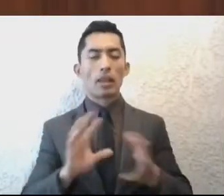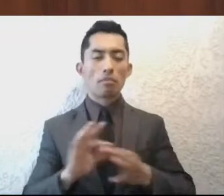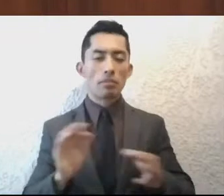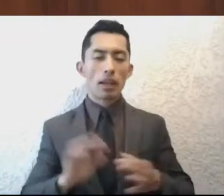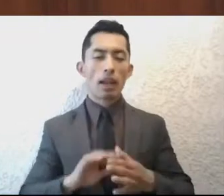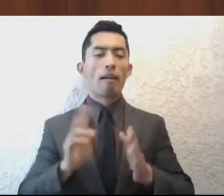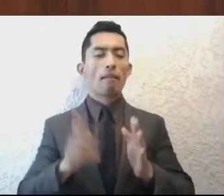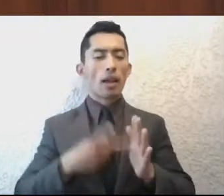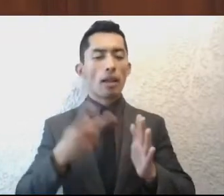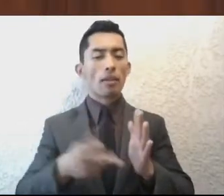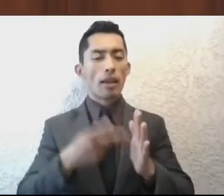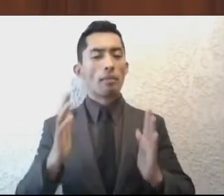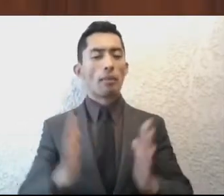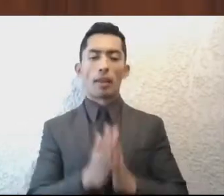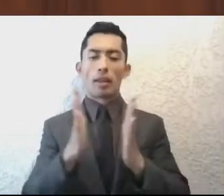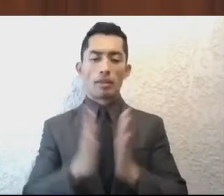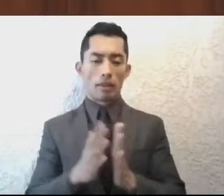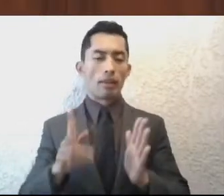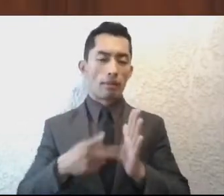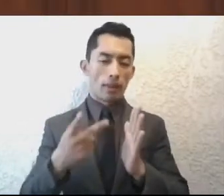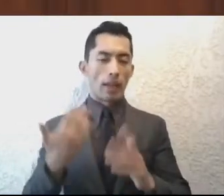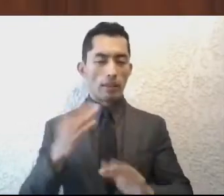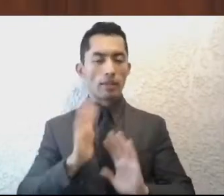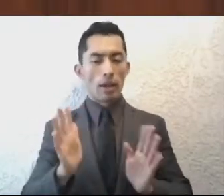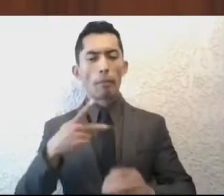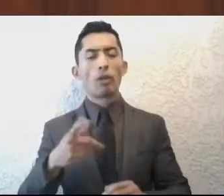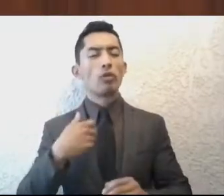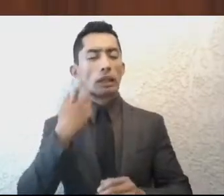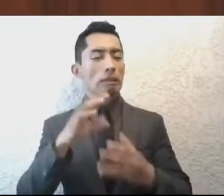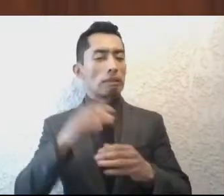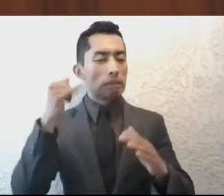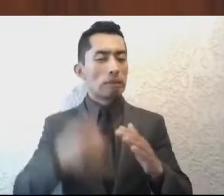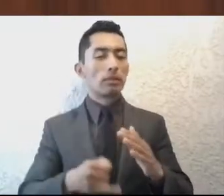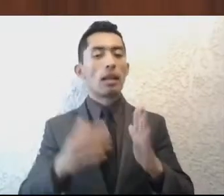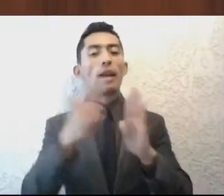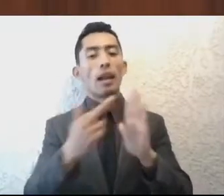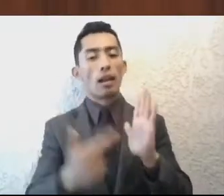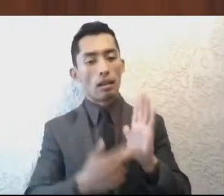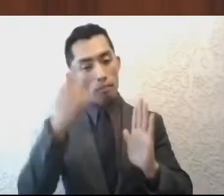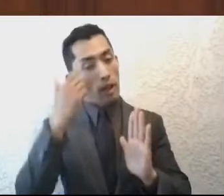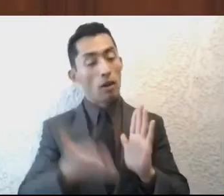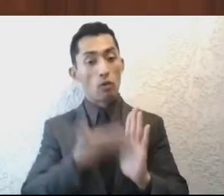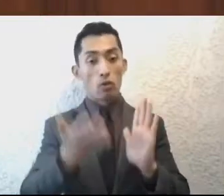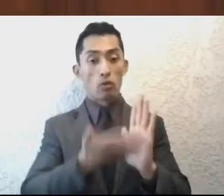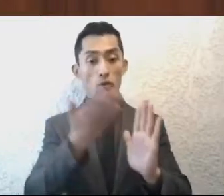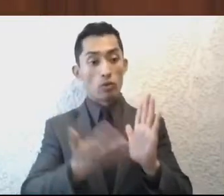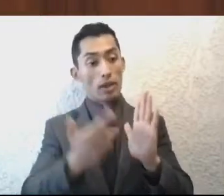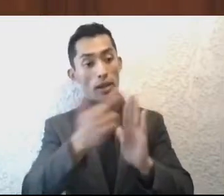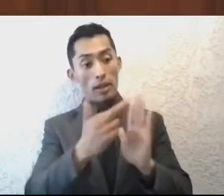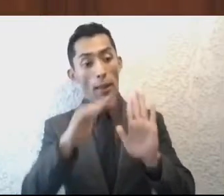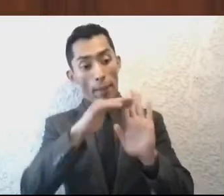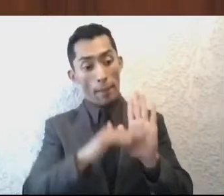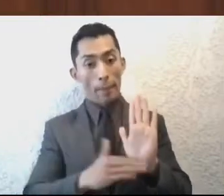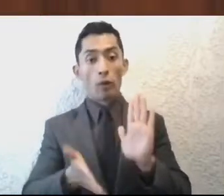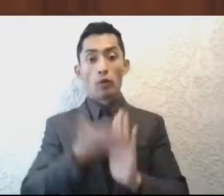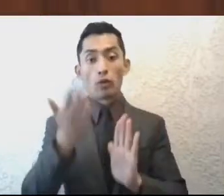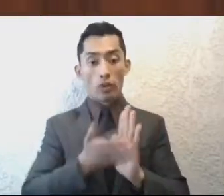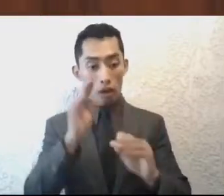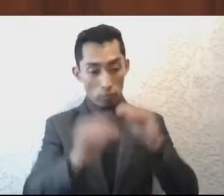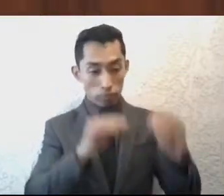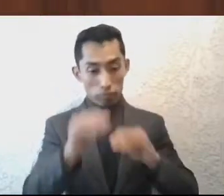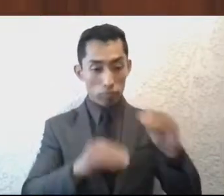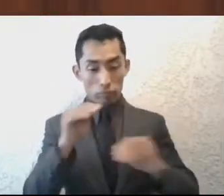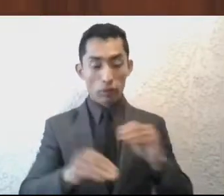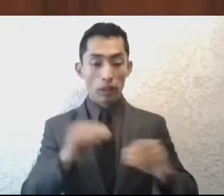participaciones anteriores, sin embargo, quisiera profundizar en el reglamento de construcción. En el reglamento de construcción que estamos elaborando de la mano de las